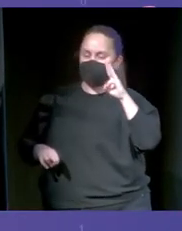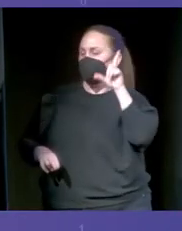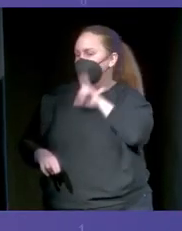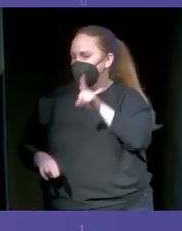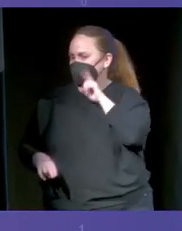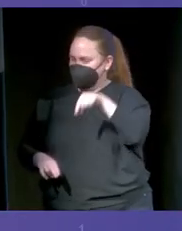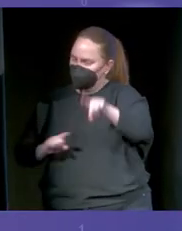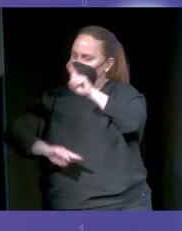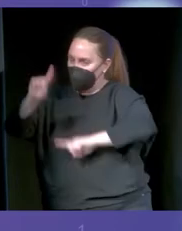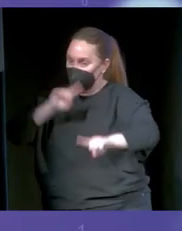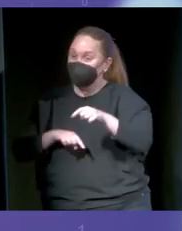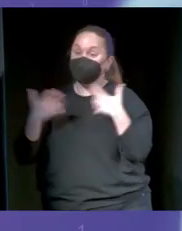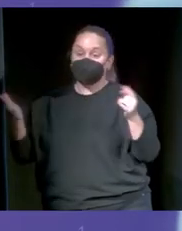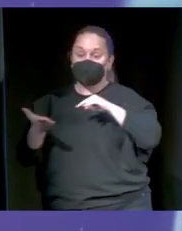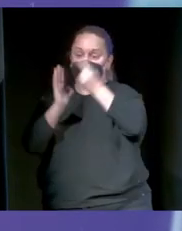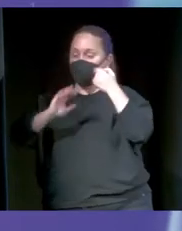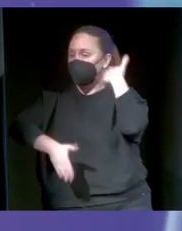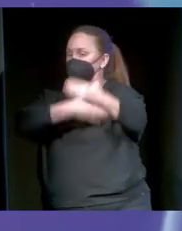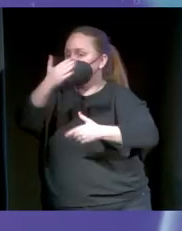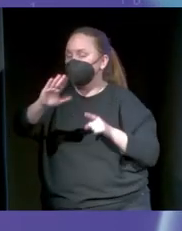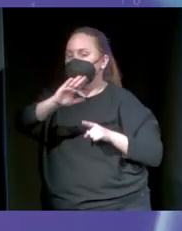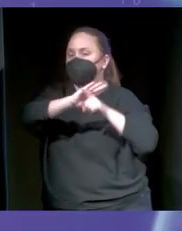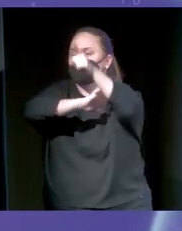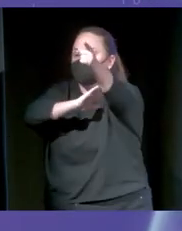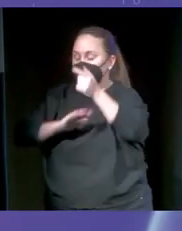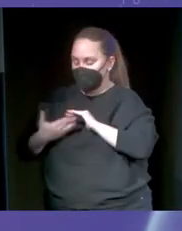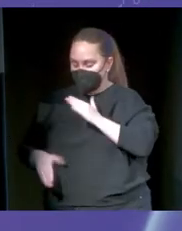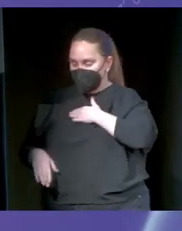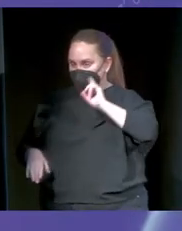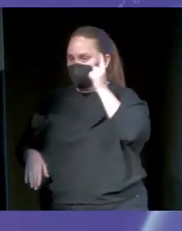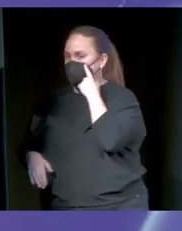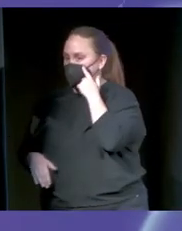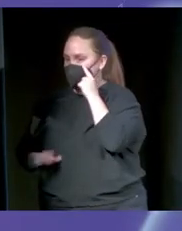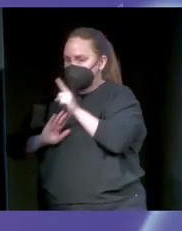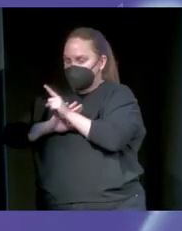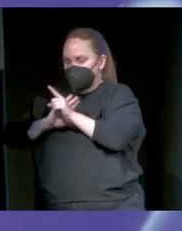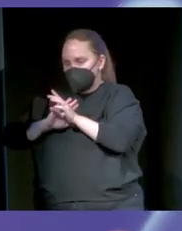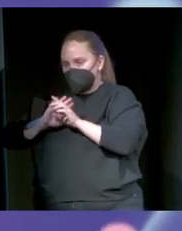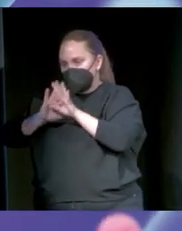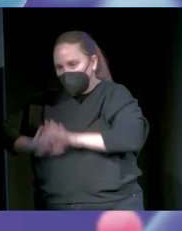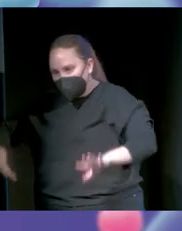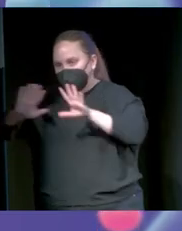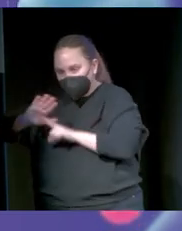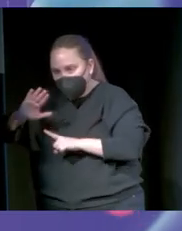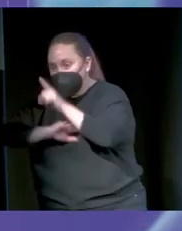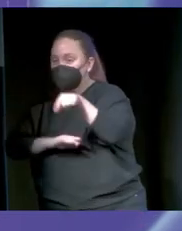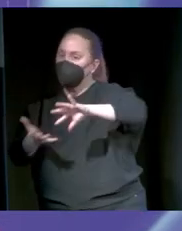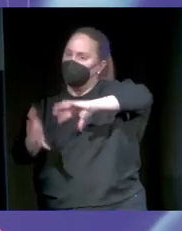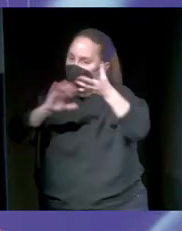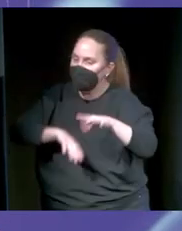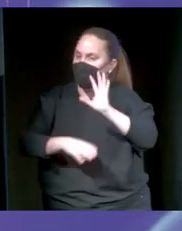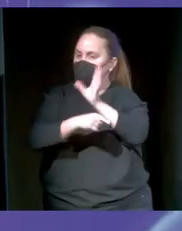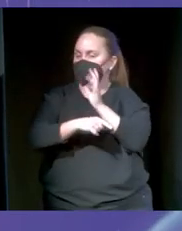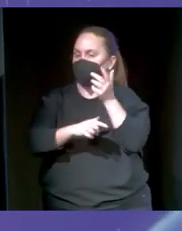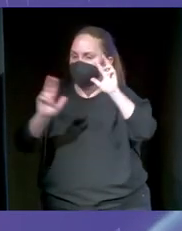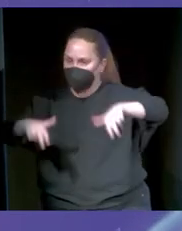esto? Que esta tecnología está evolucionando mucho más rápida que nuestra capacidad de detección. Porque tiene una aplicabilidad tremenda a otros sectores. Al cine, a las